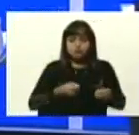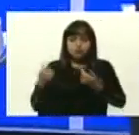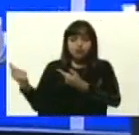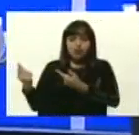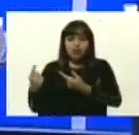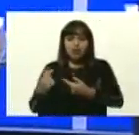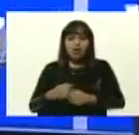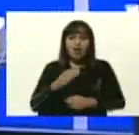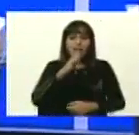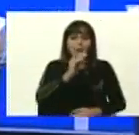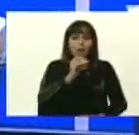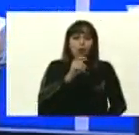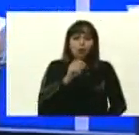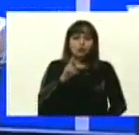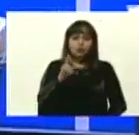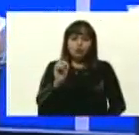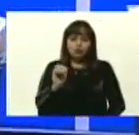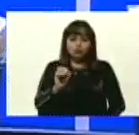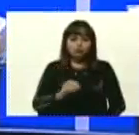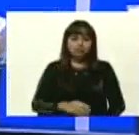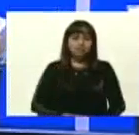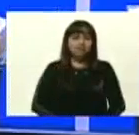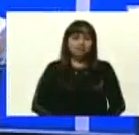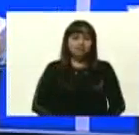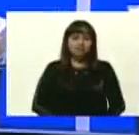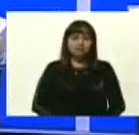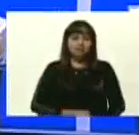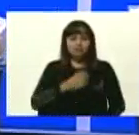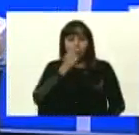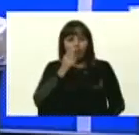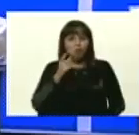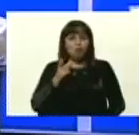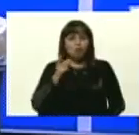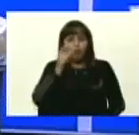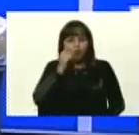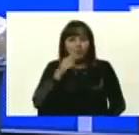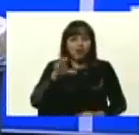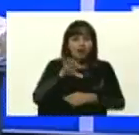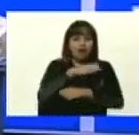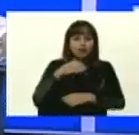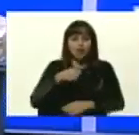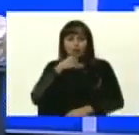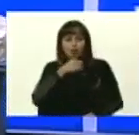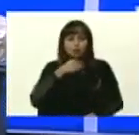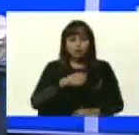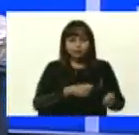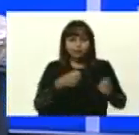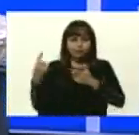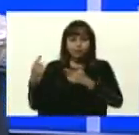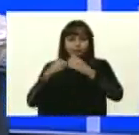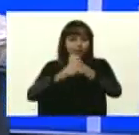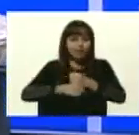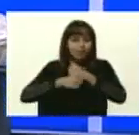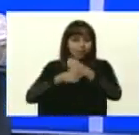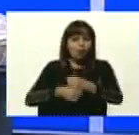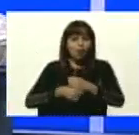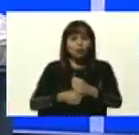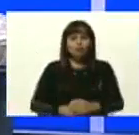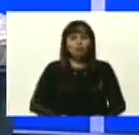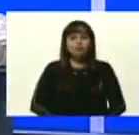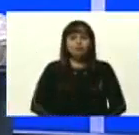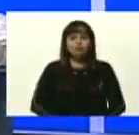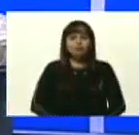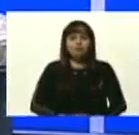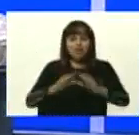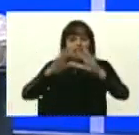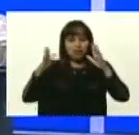Álvarez, para que el Potro Álvarez lo lleve al hipódromo, arrinconada. ¿Ah?